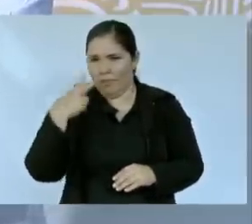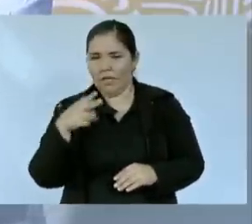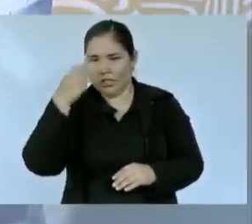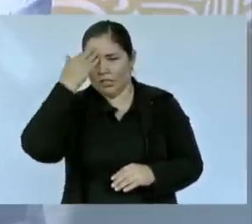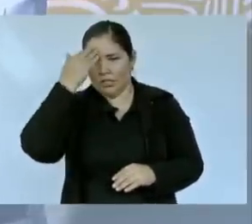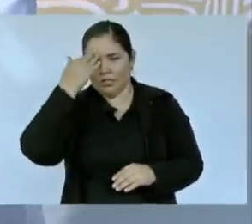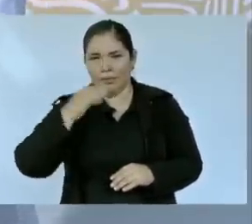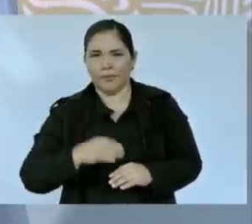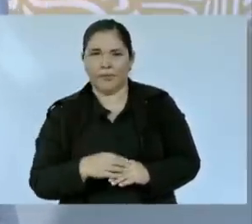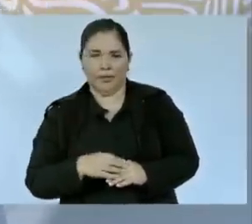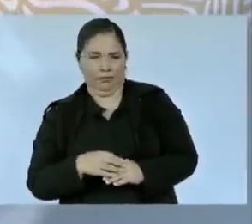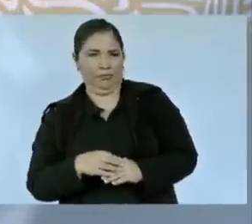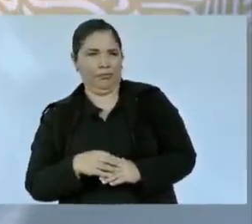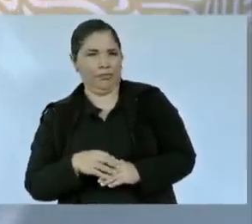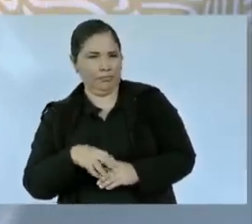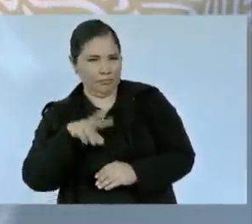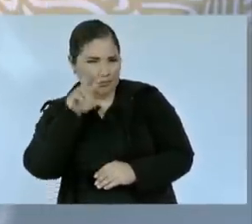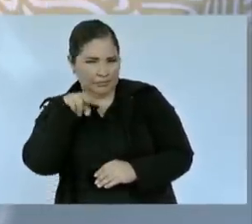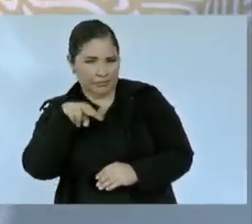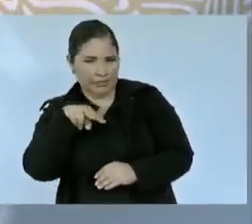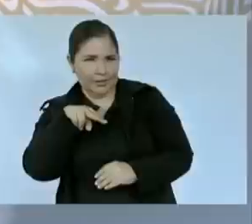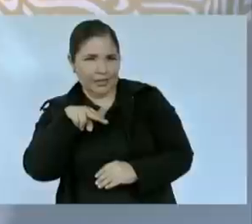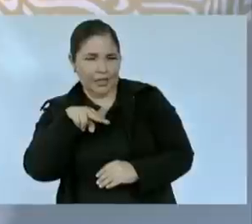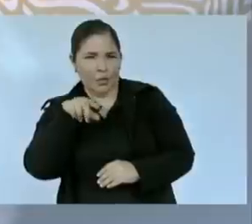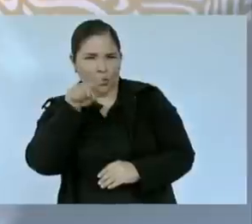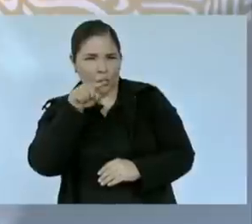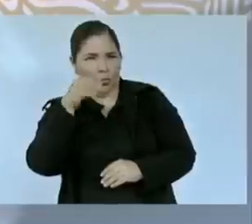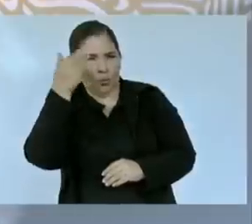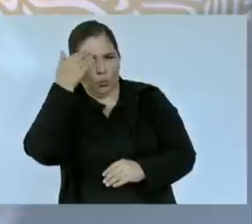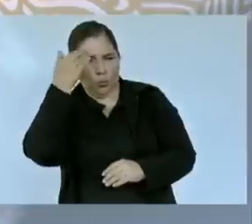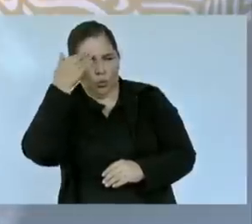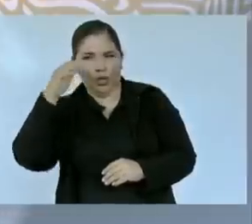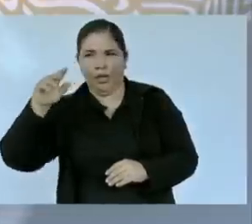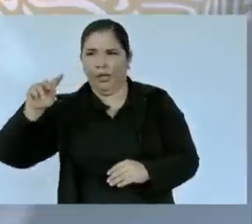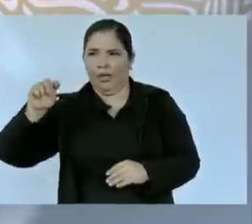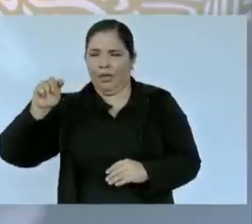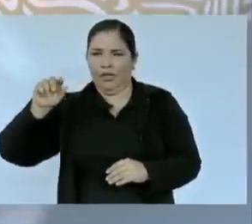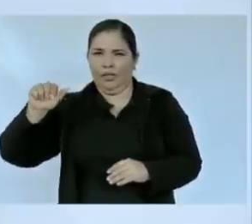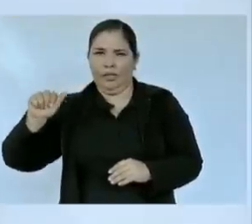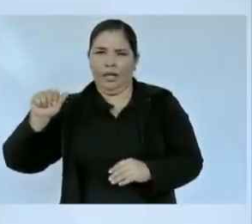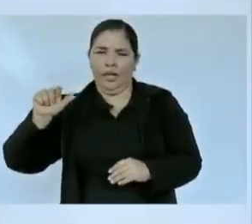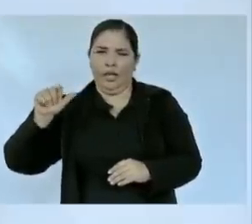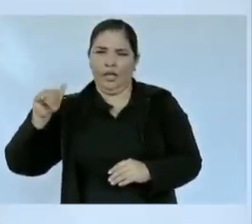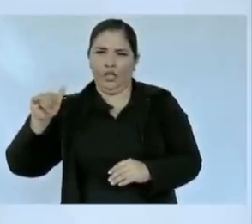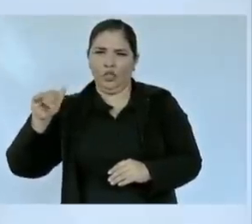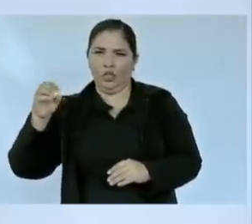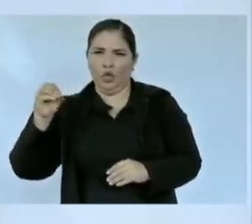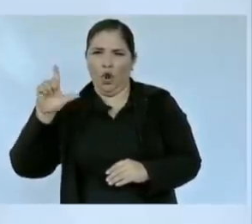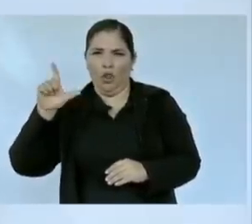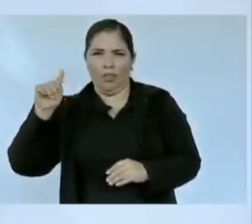a poco y conoce Tayoltita sí